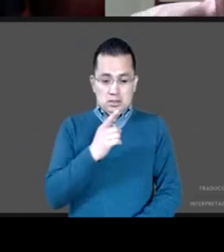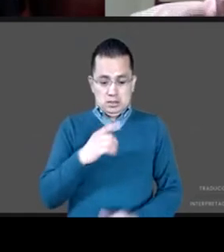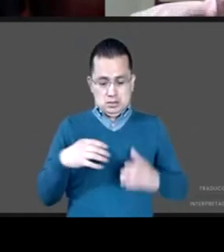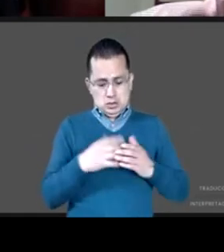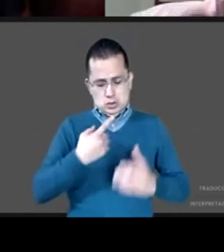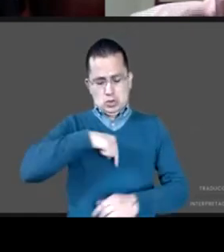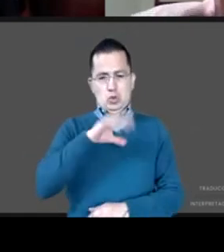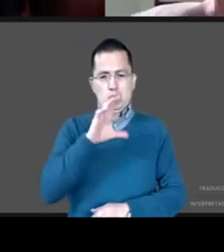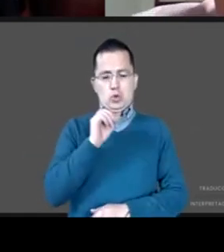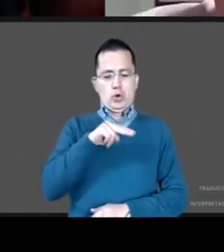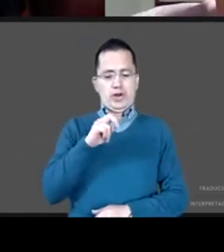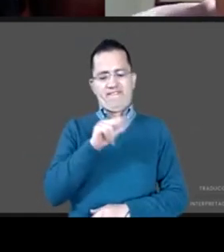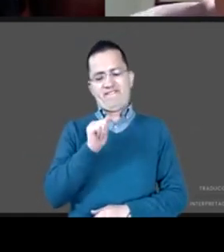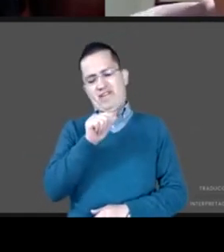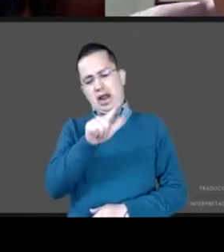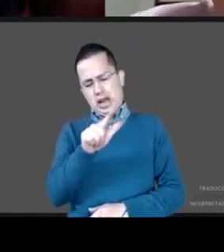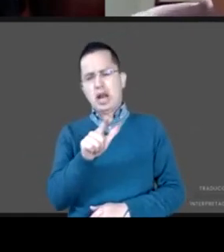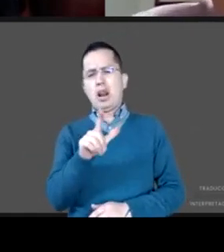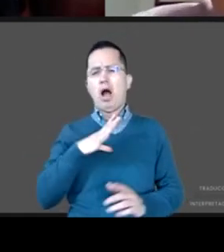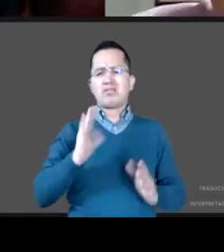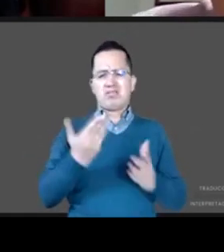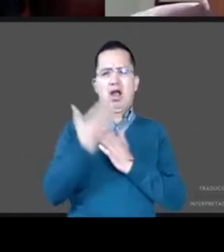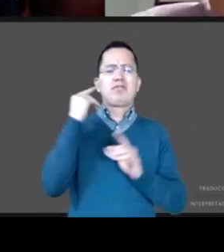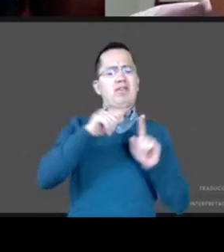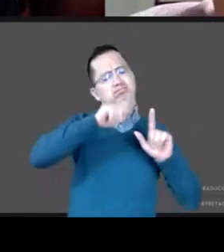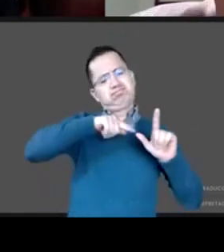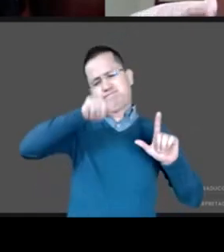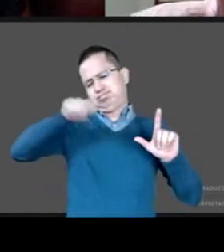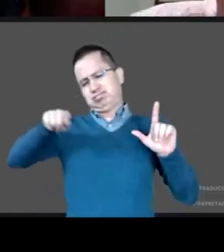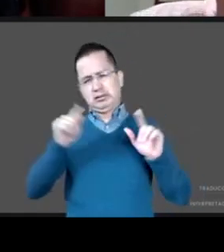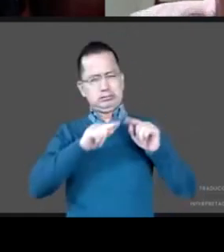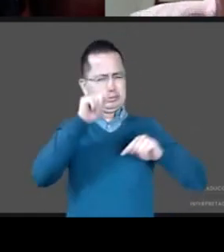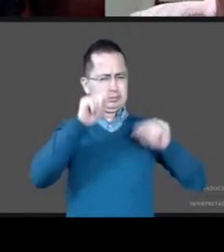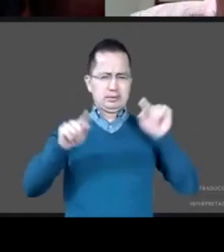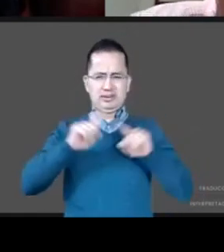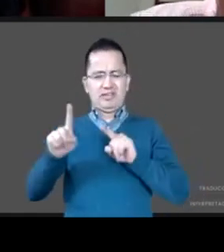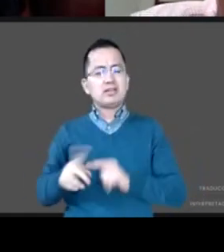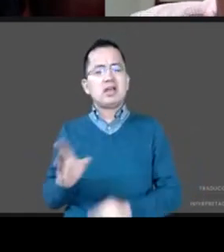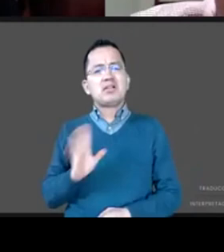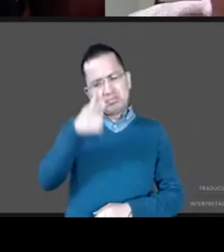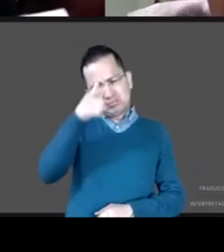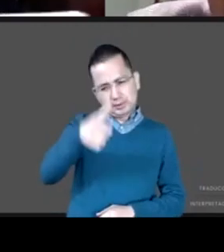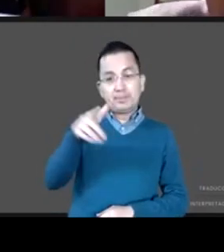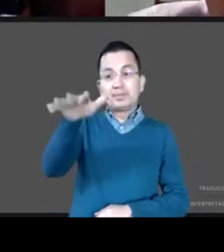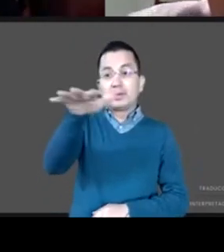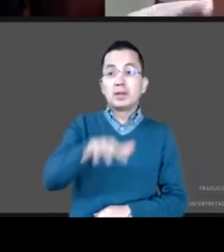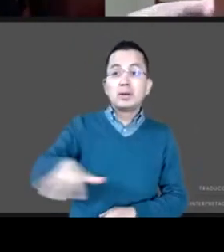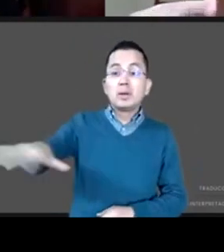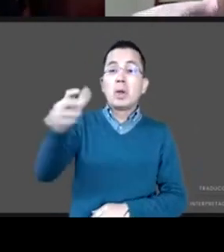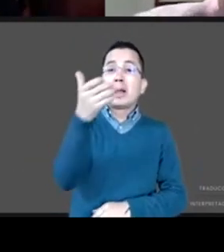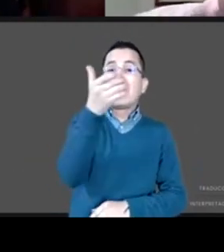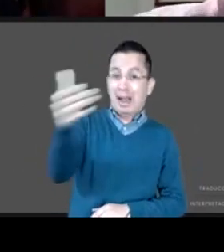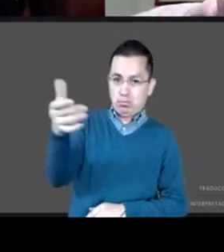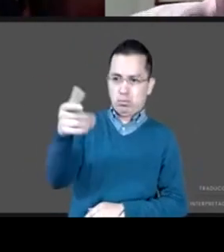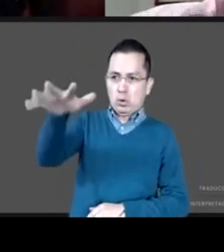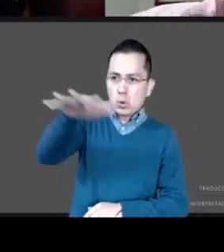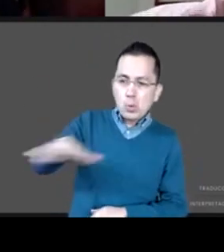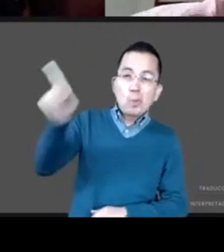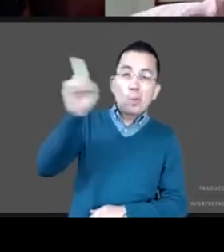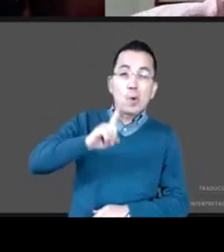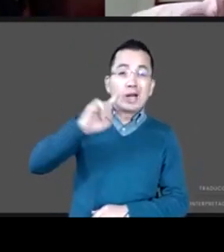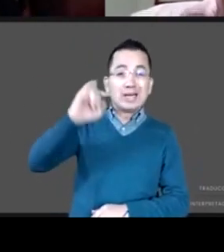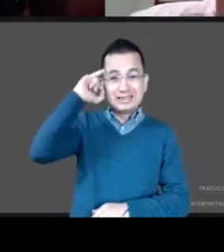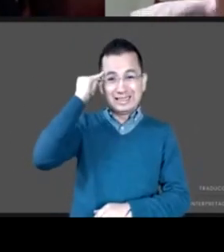publicado en diversos ámbitos, mujeres indígenas que habitan zonas rurales del país, 84.3% de las mujeres